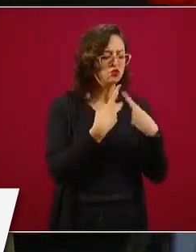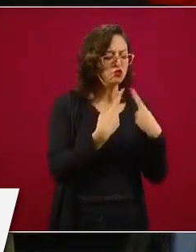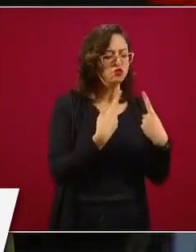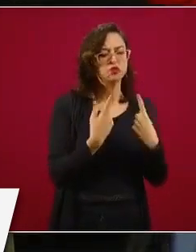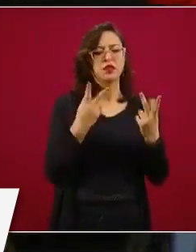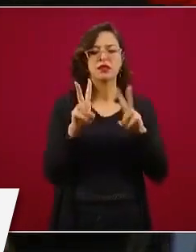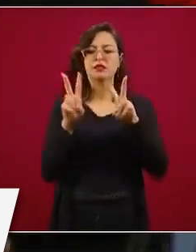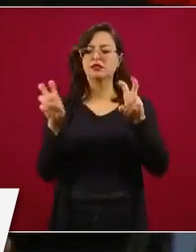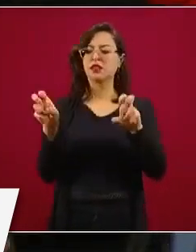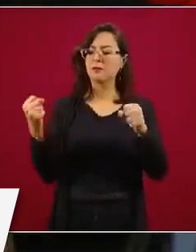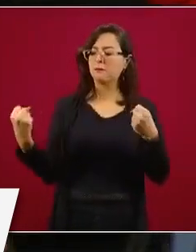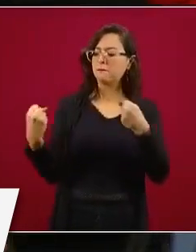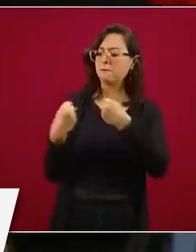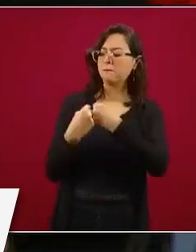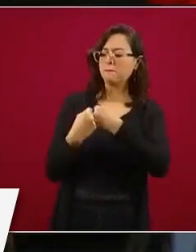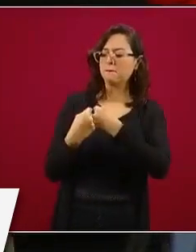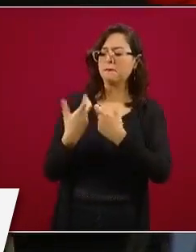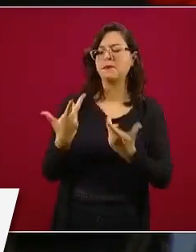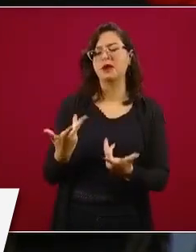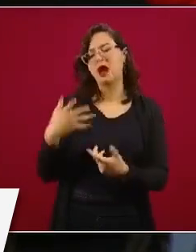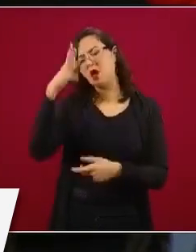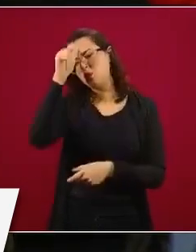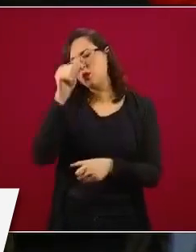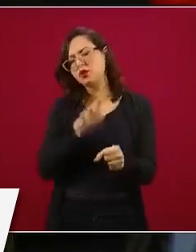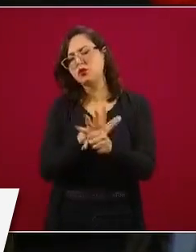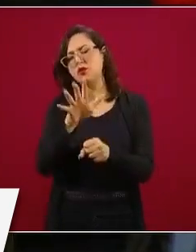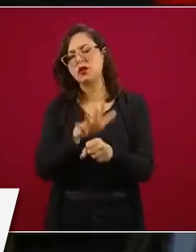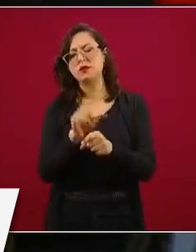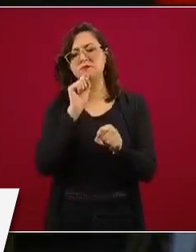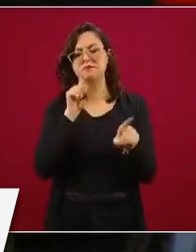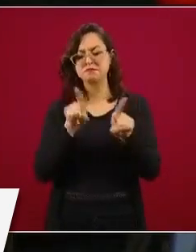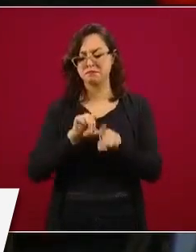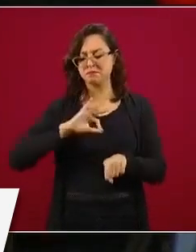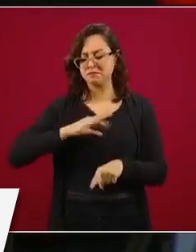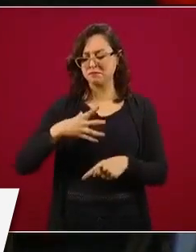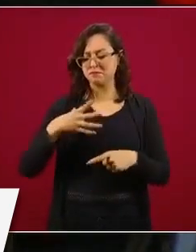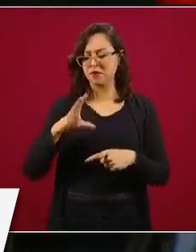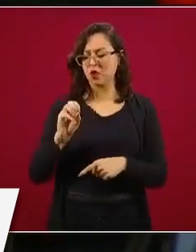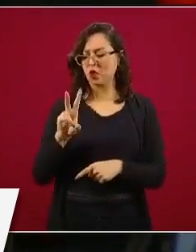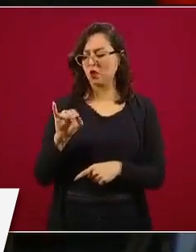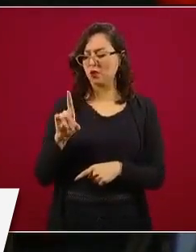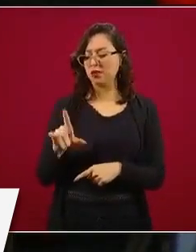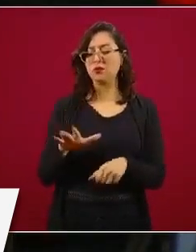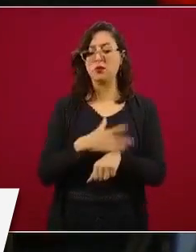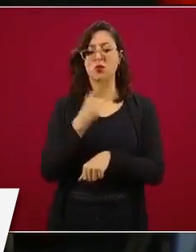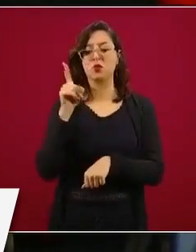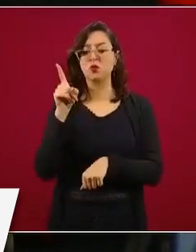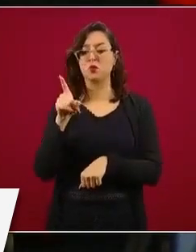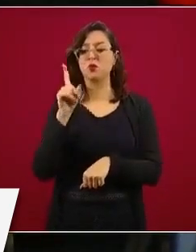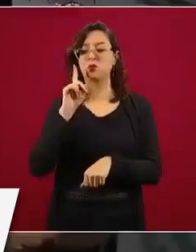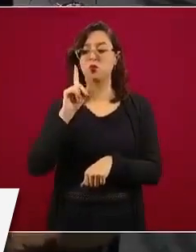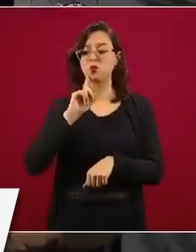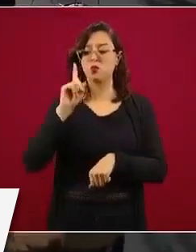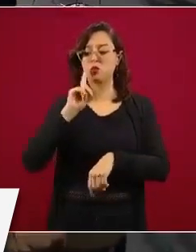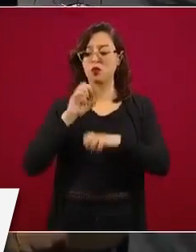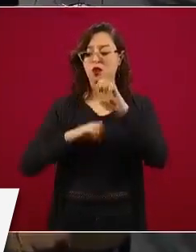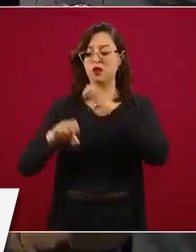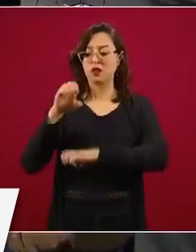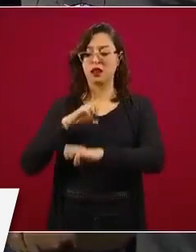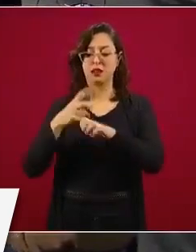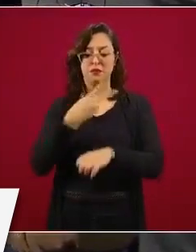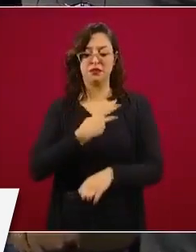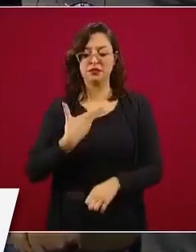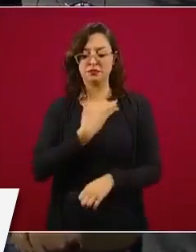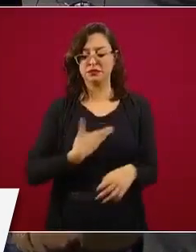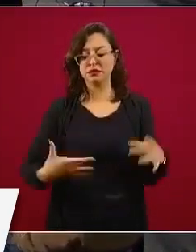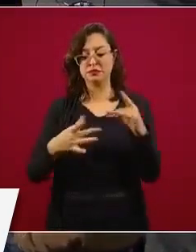manejo de la pandemia de COVID-19. La embajadora Marta Bárcena dijo que el vicepresidente de Estados Unidos tocó el tema, no sé si